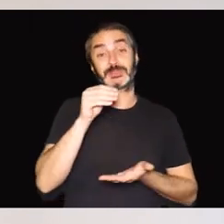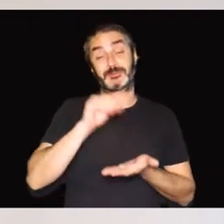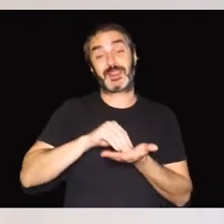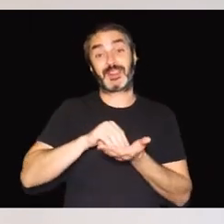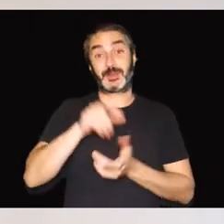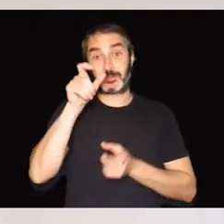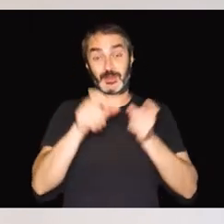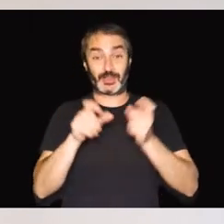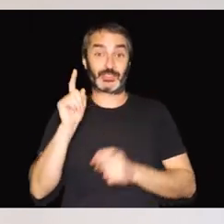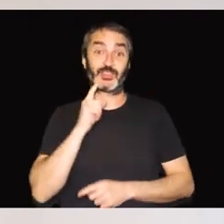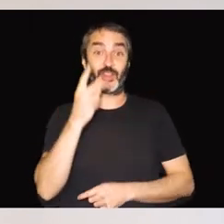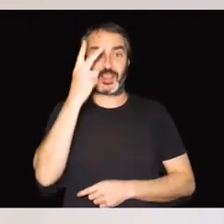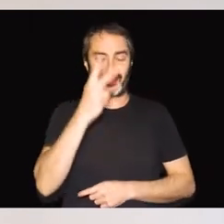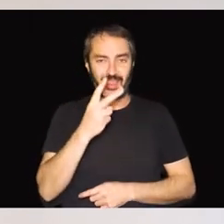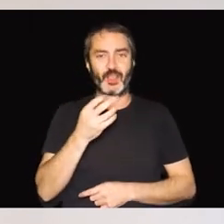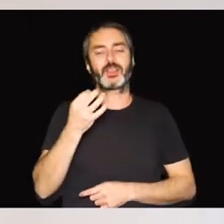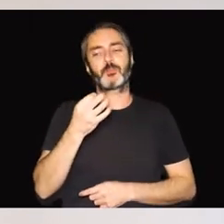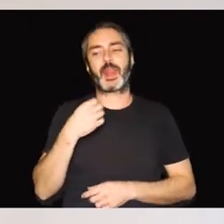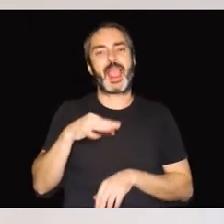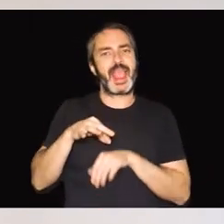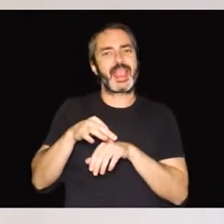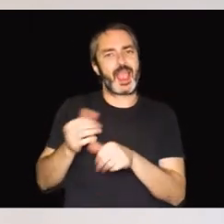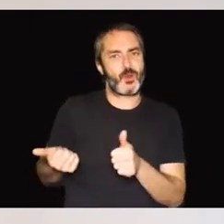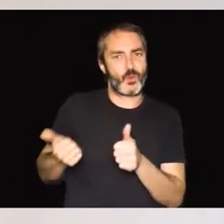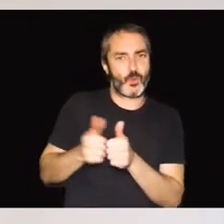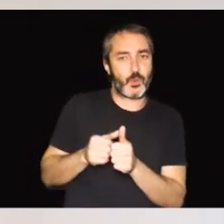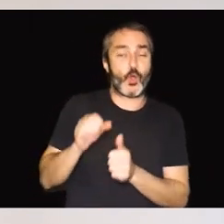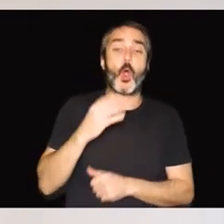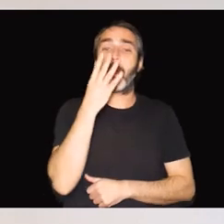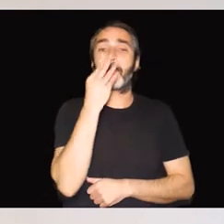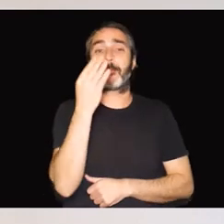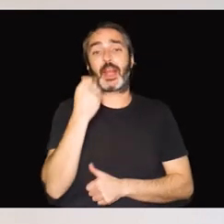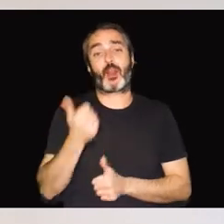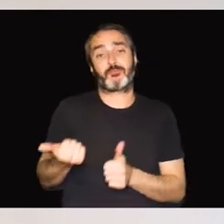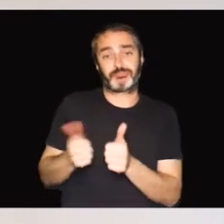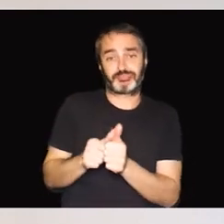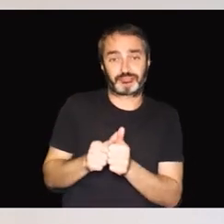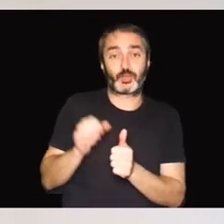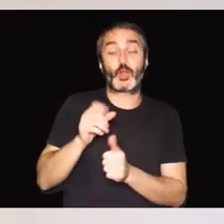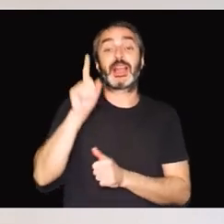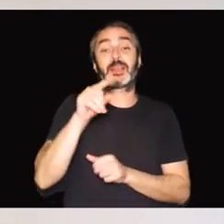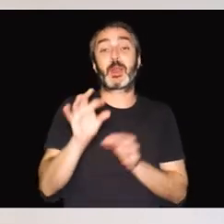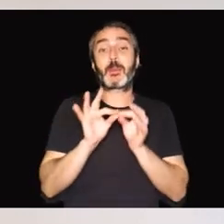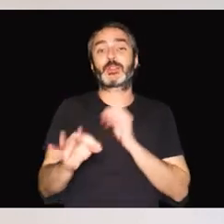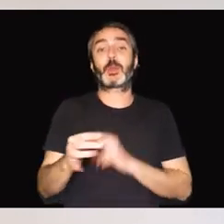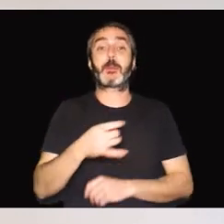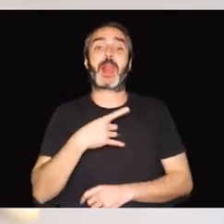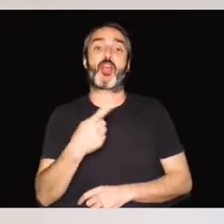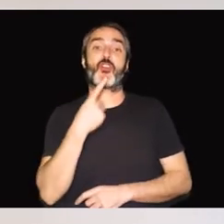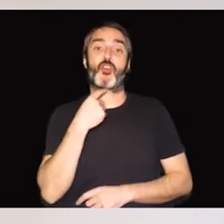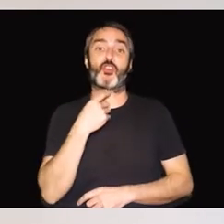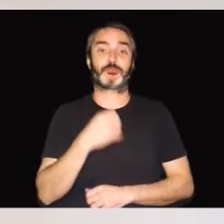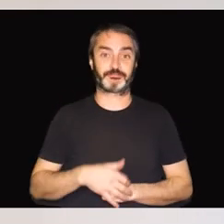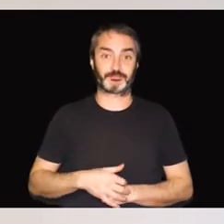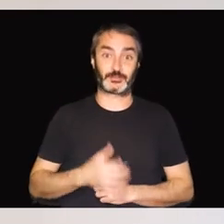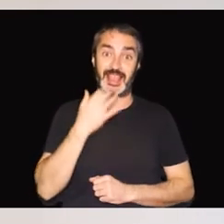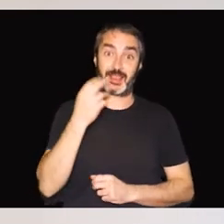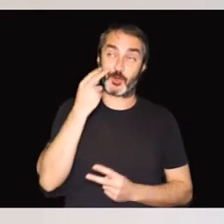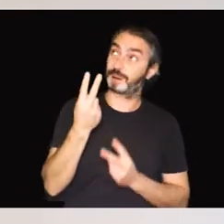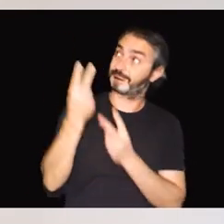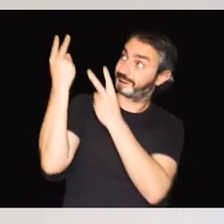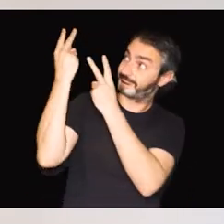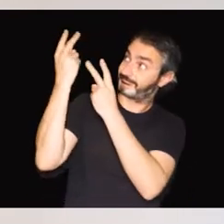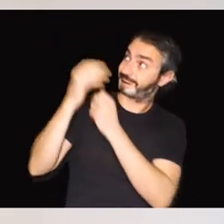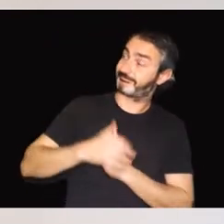sordoceguera vayan acompañadas de guías de perros lazarillos y que utilicen el bastón blanco y rojo. Como